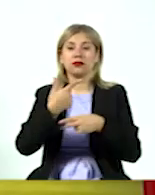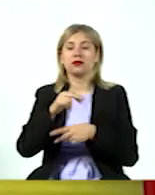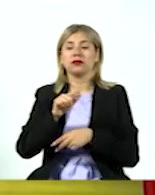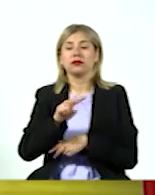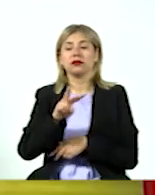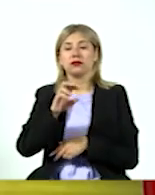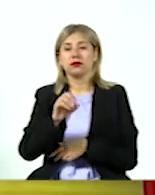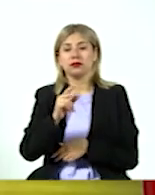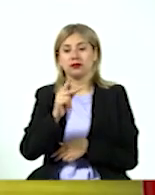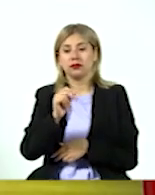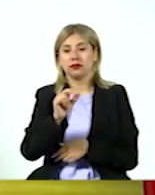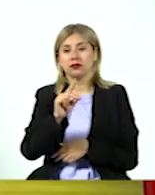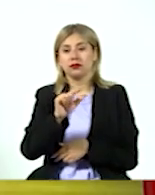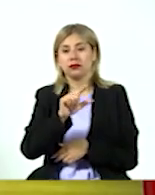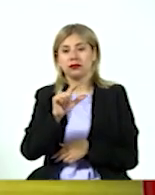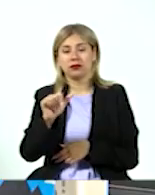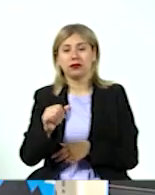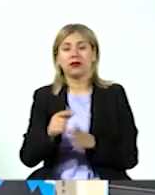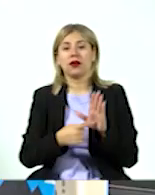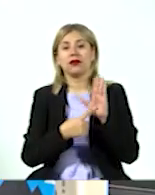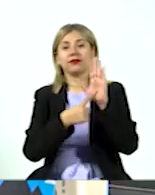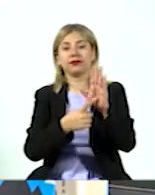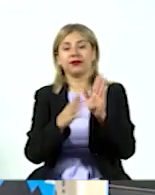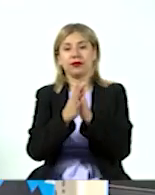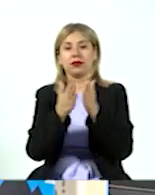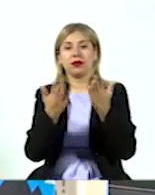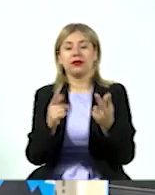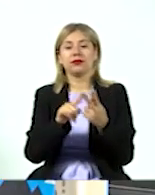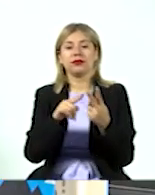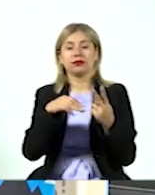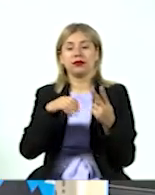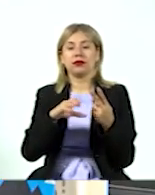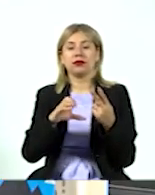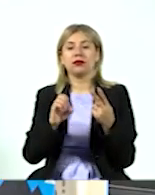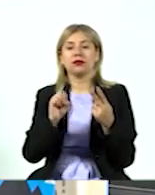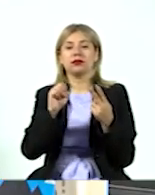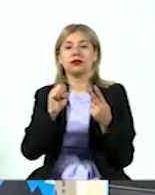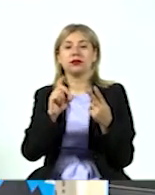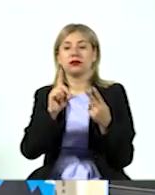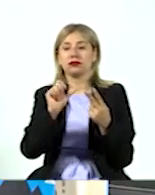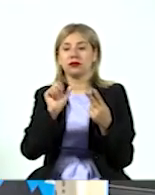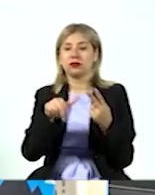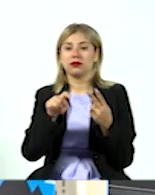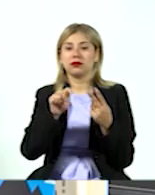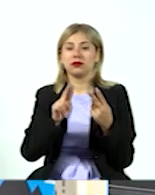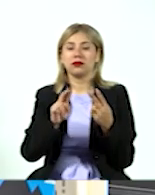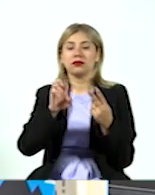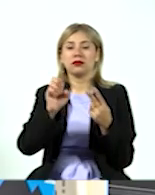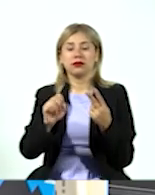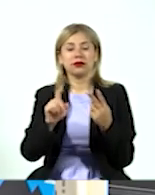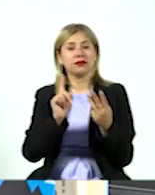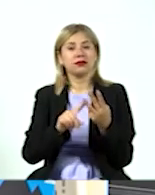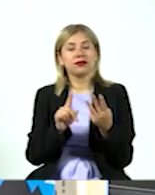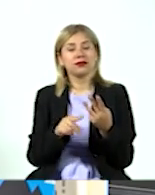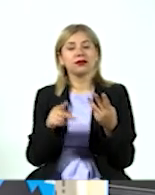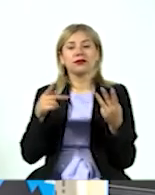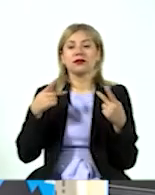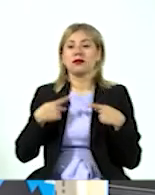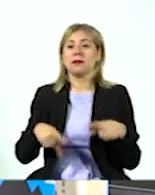Jusea, presentando el libro, estuvo Marcus Dantus, este Shark Tank, que estuvo ahí presente, verdad, pues gente,